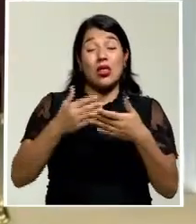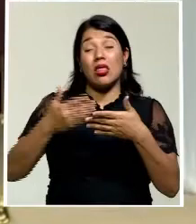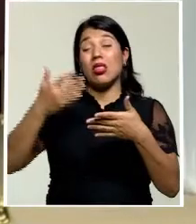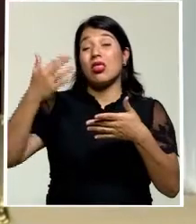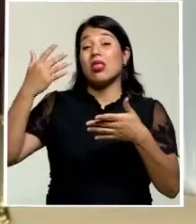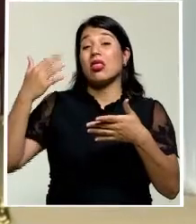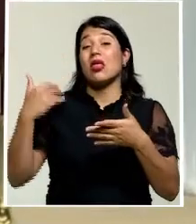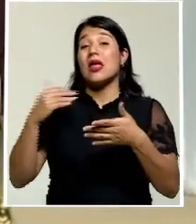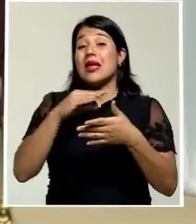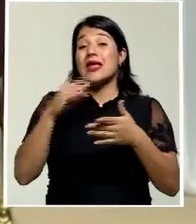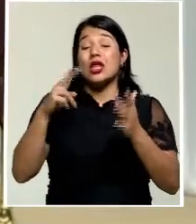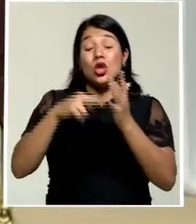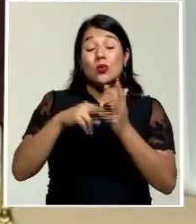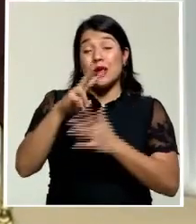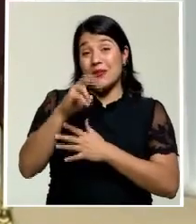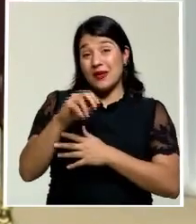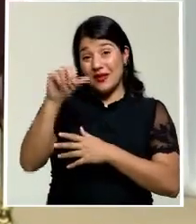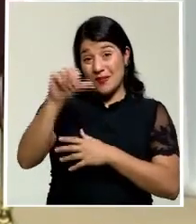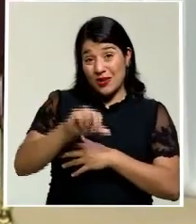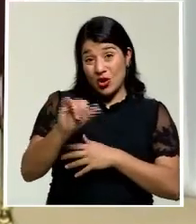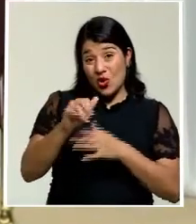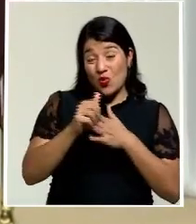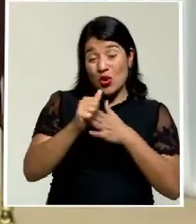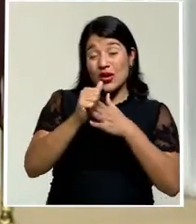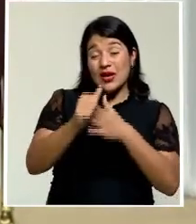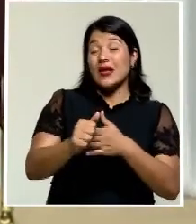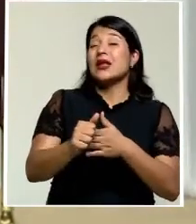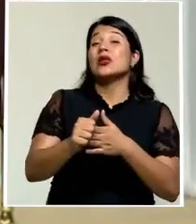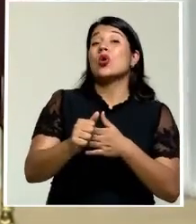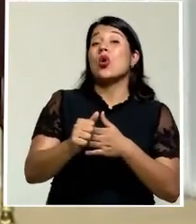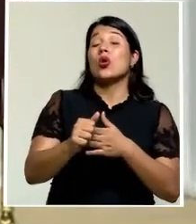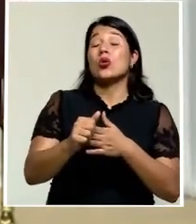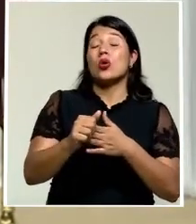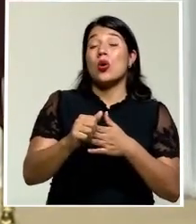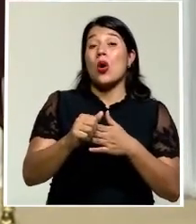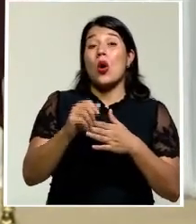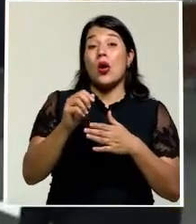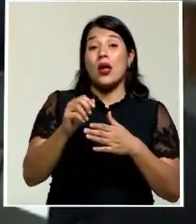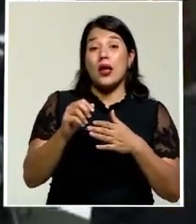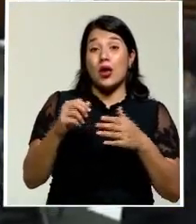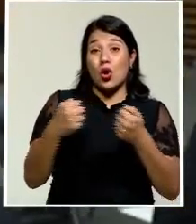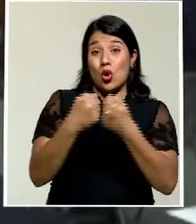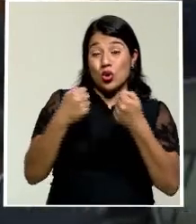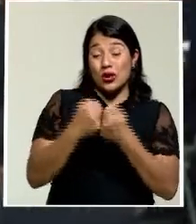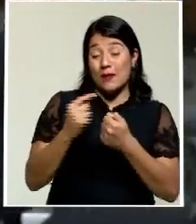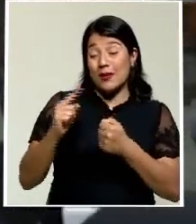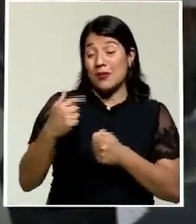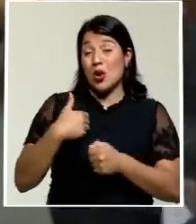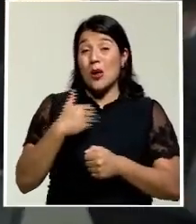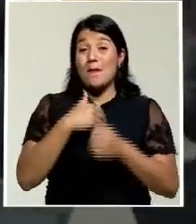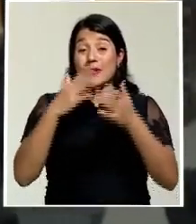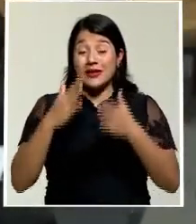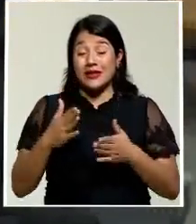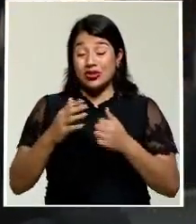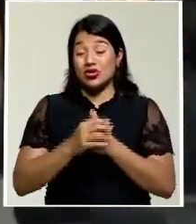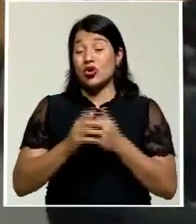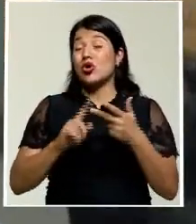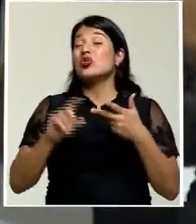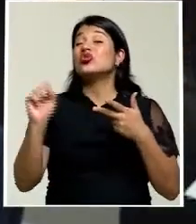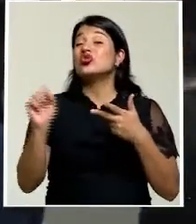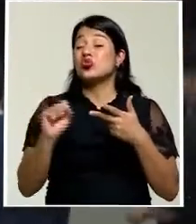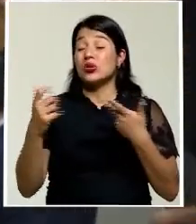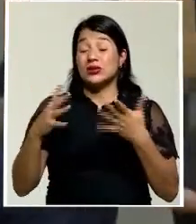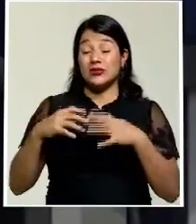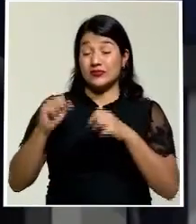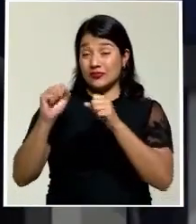perdió la elección como líder del PLD ante el actual primer ministro Yoshihide Shuga. Shuga deja el cargo después de solo un